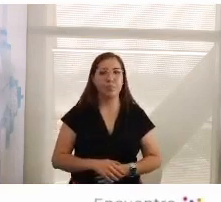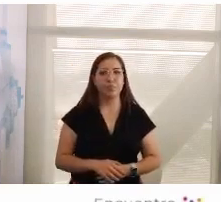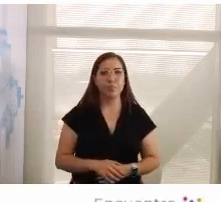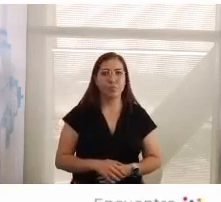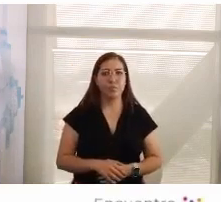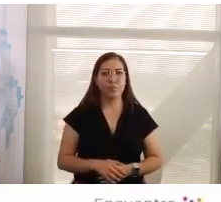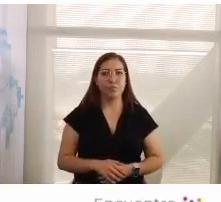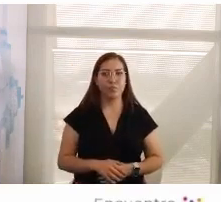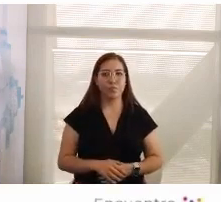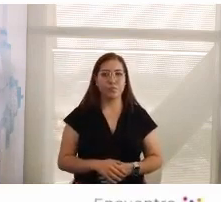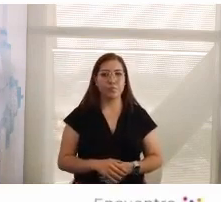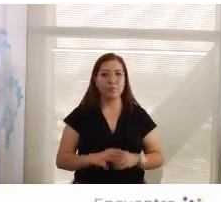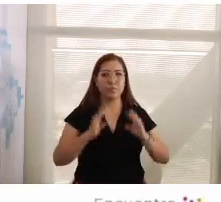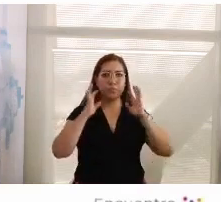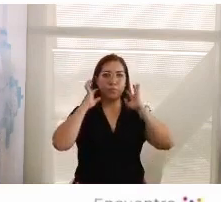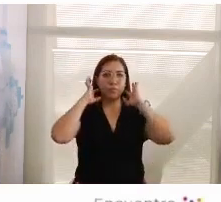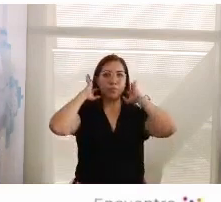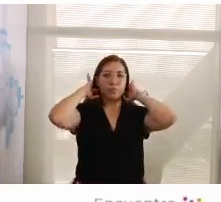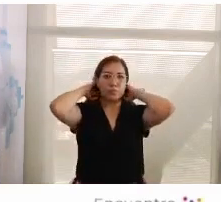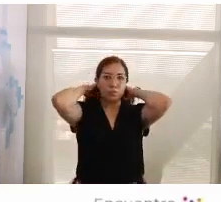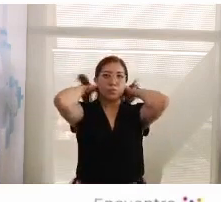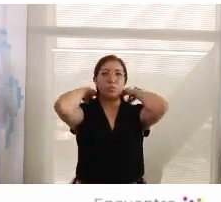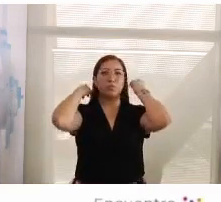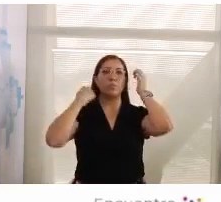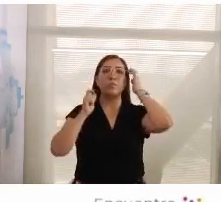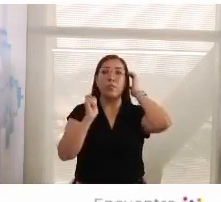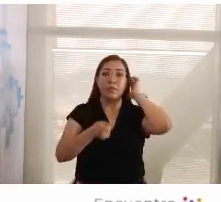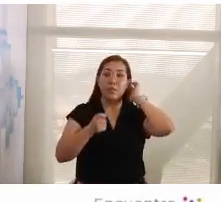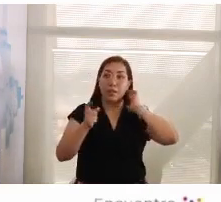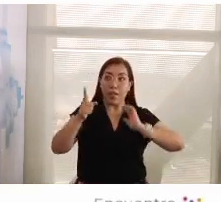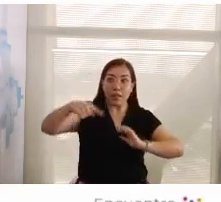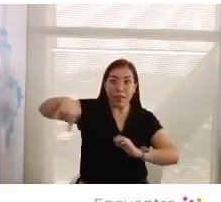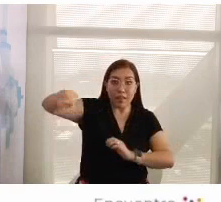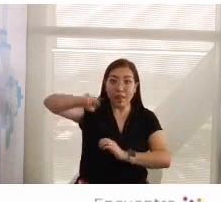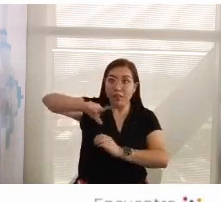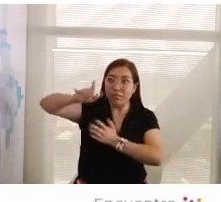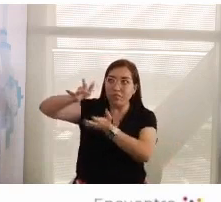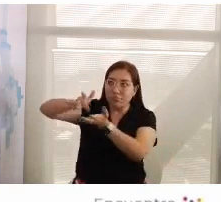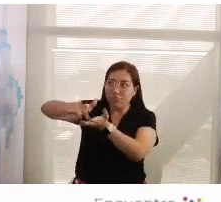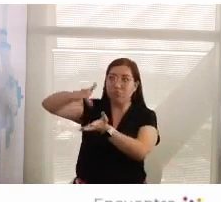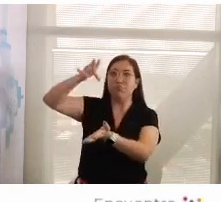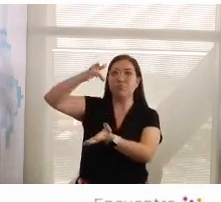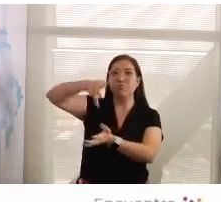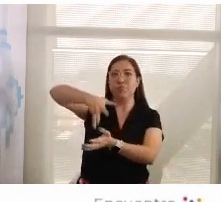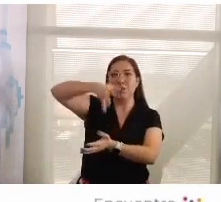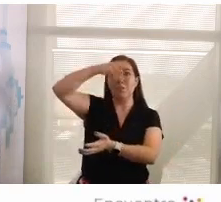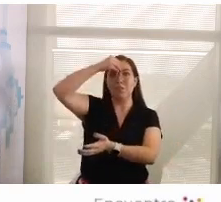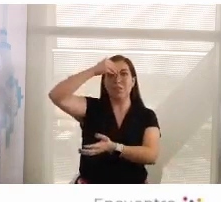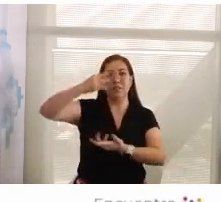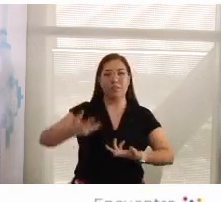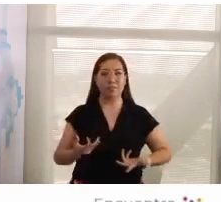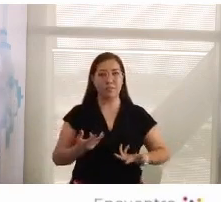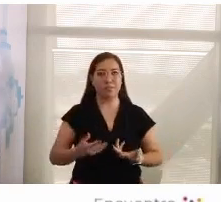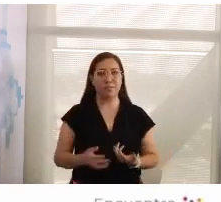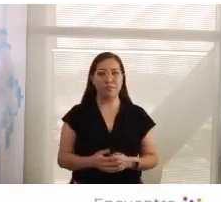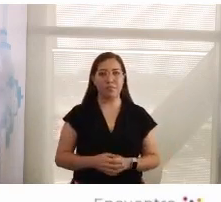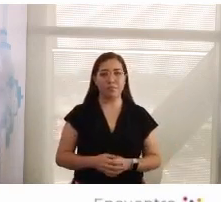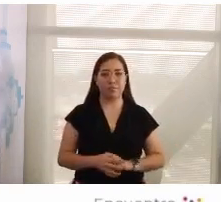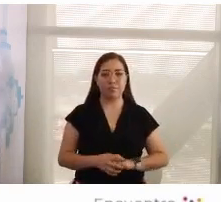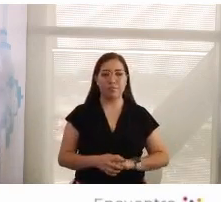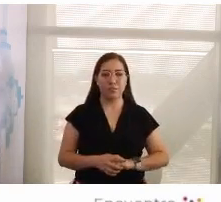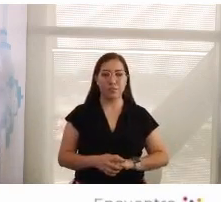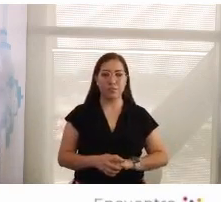O sea, aprenden de ellos. De modo que sí se está generando un